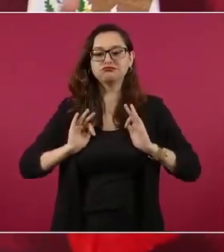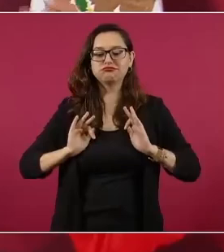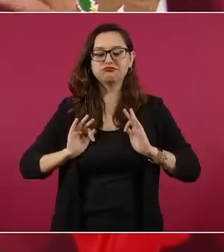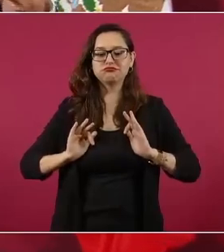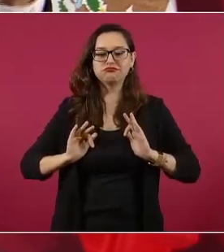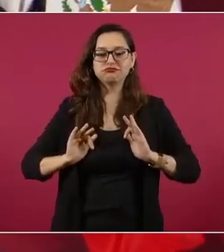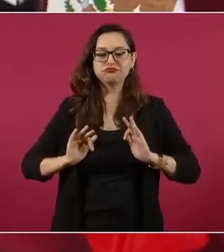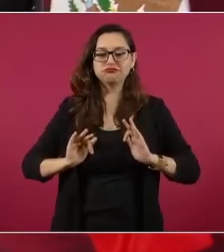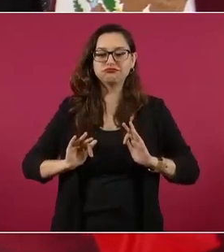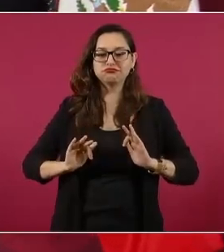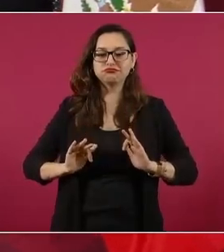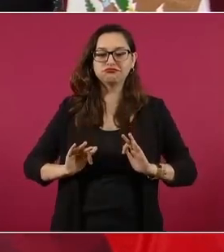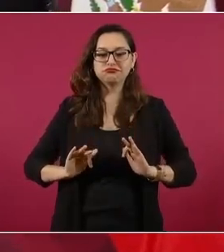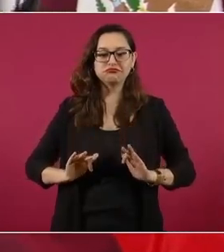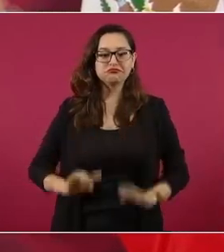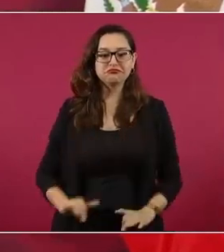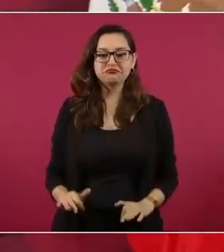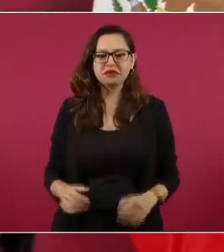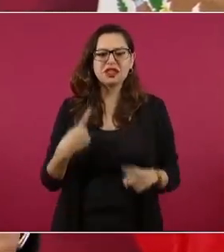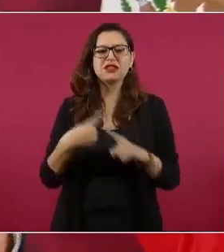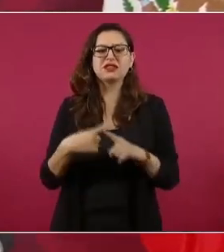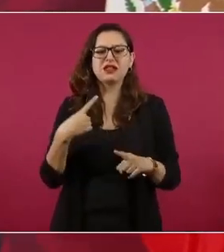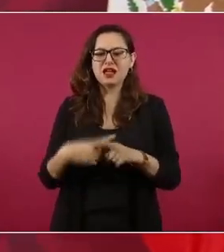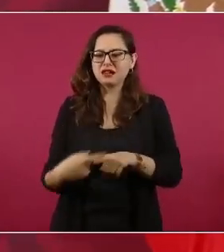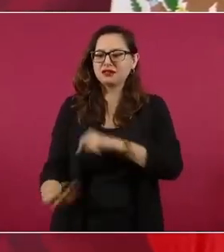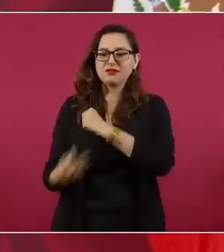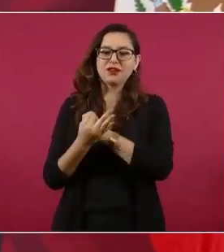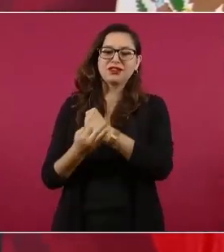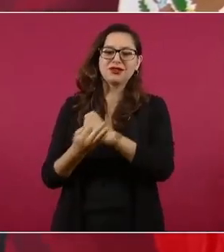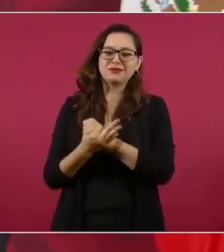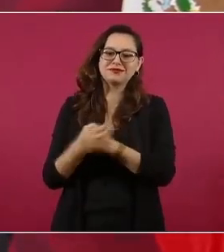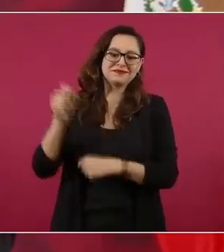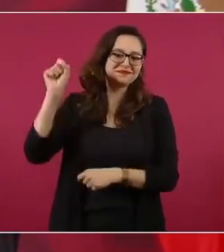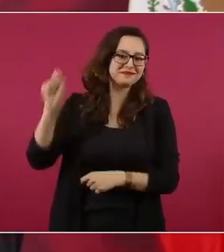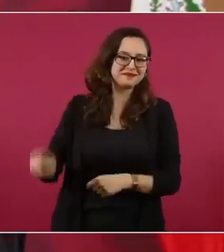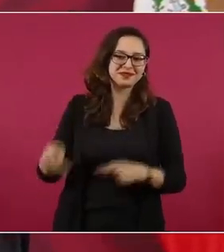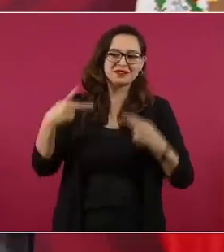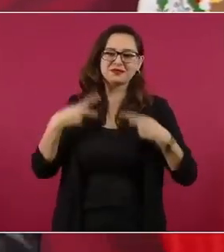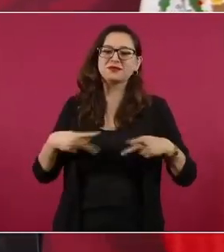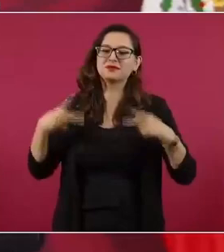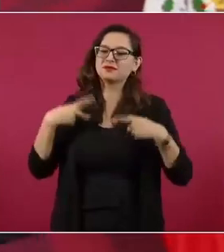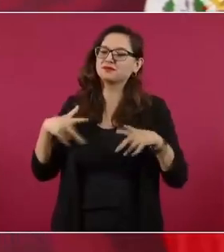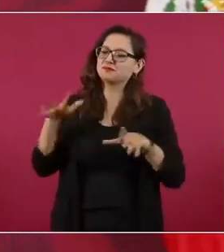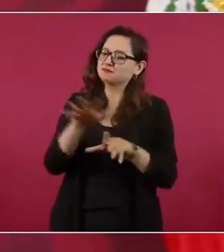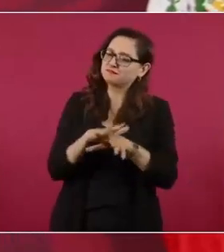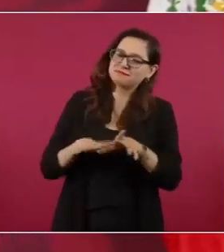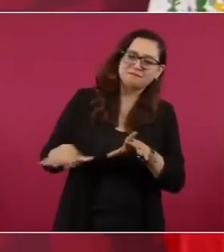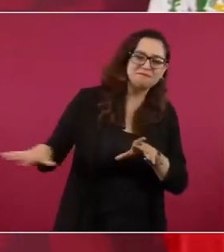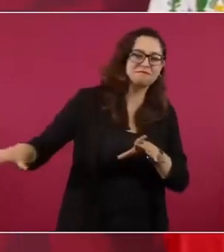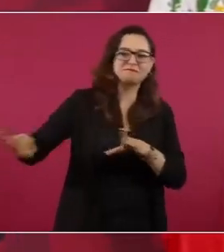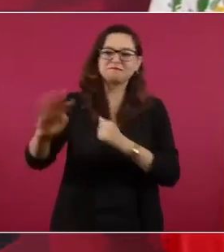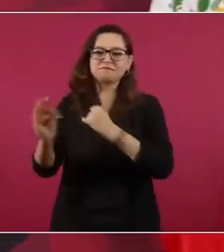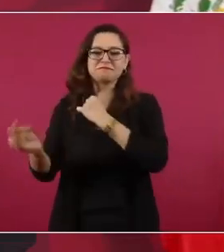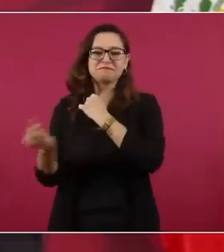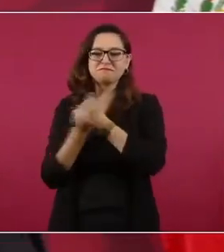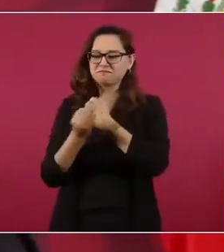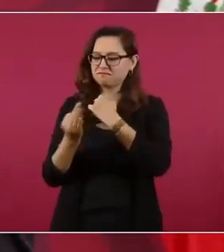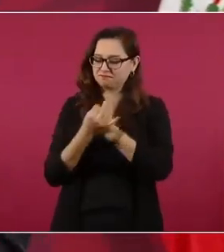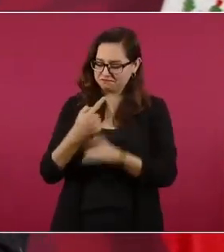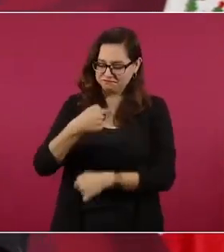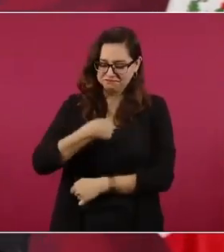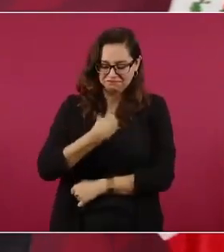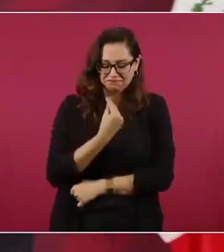sacó adelante el pueblo, porque el pueblo es mucha pieza,